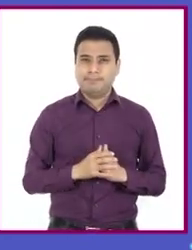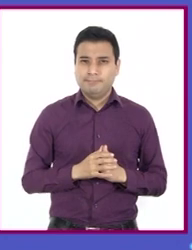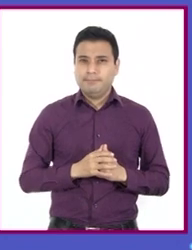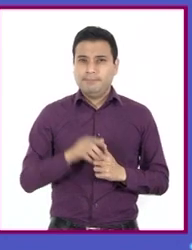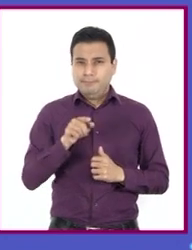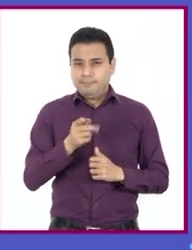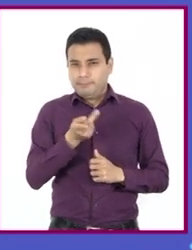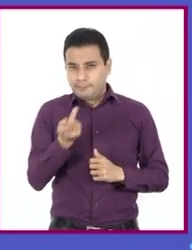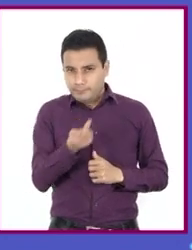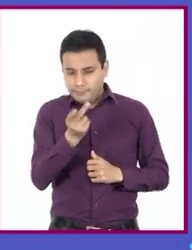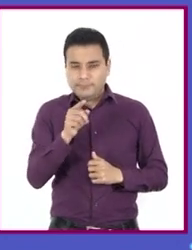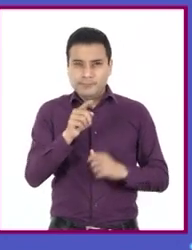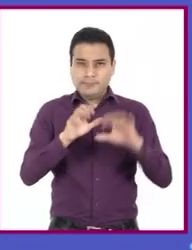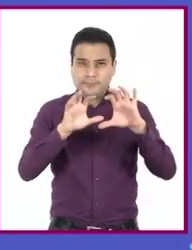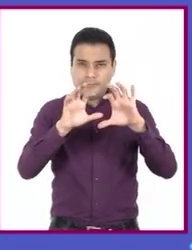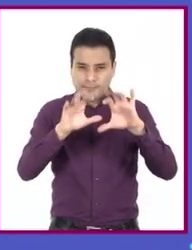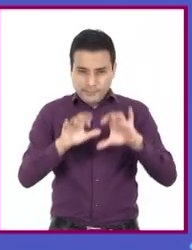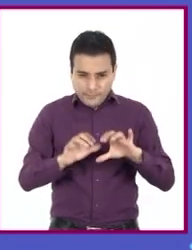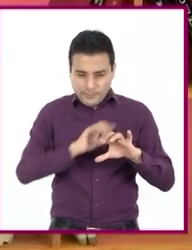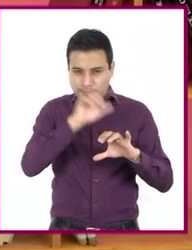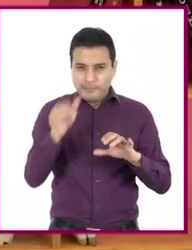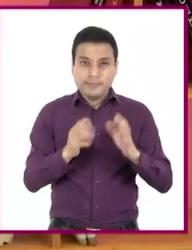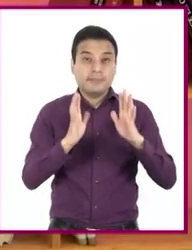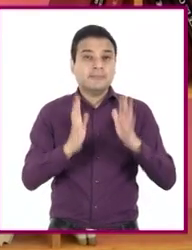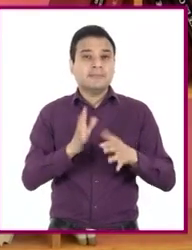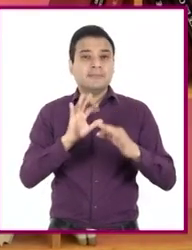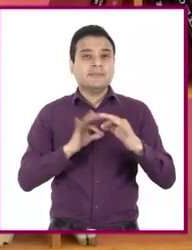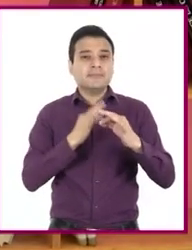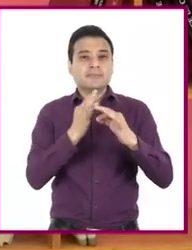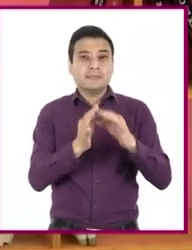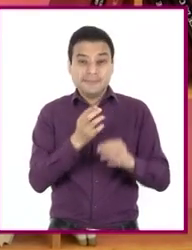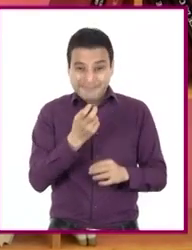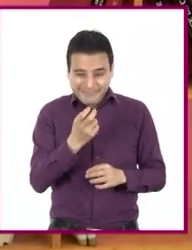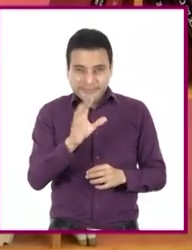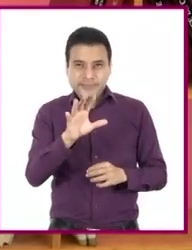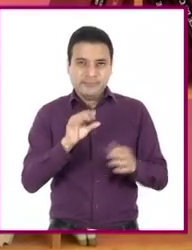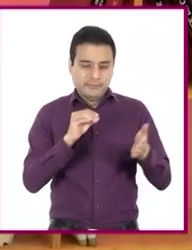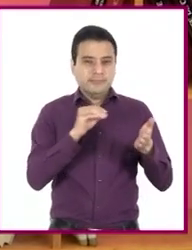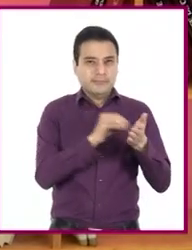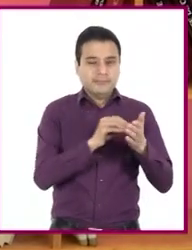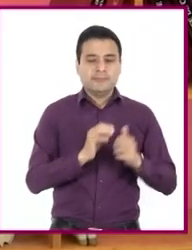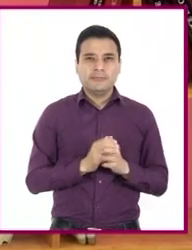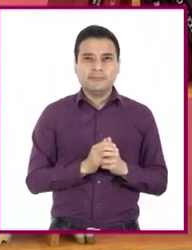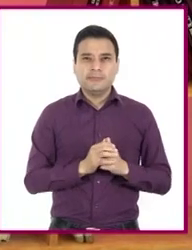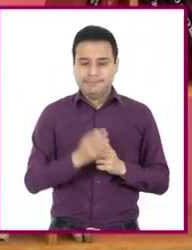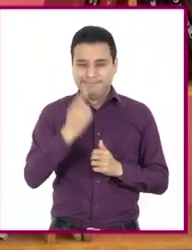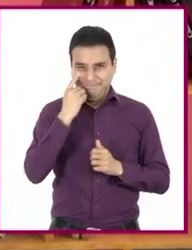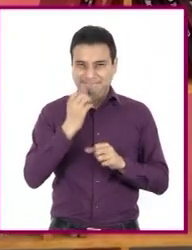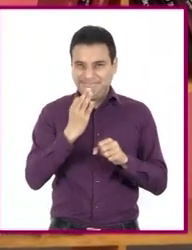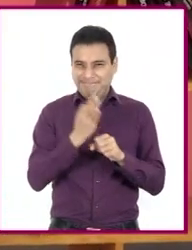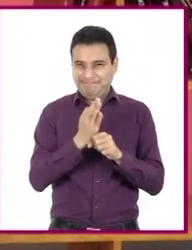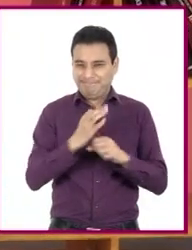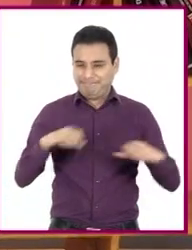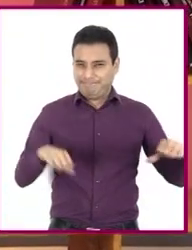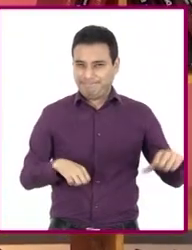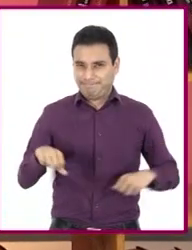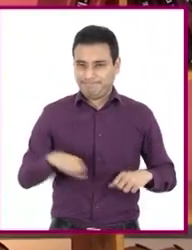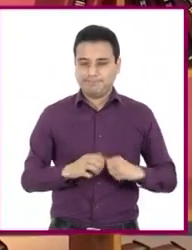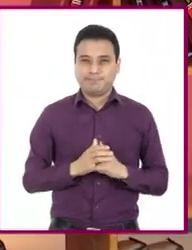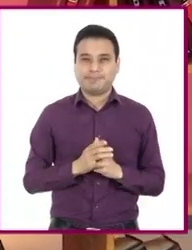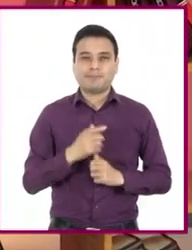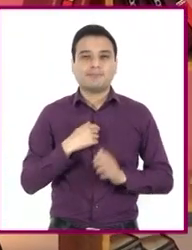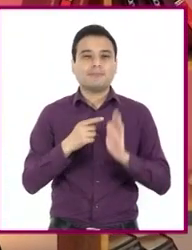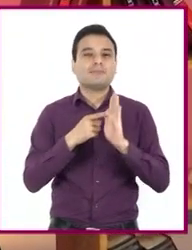ya lista para incorporarla a su monografía. Las y los invito a participar en el siguiente reto. Les